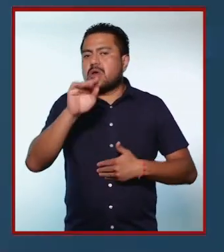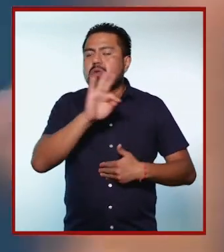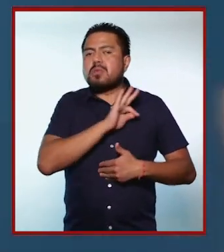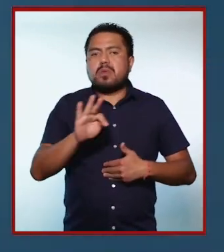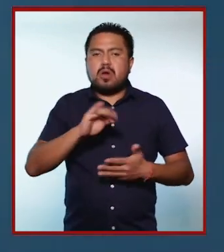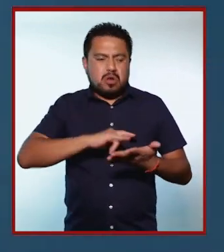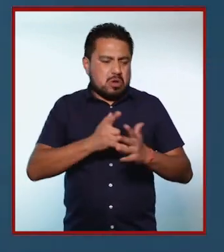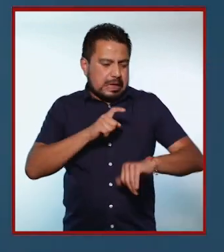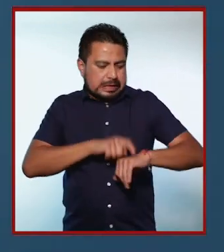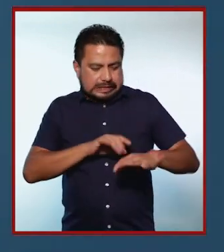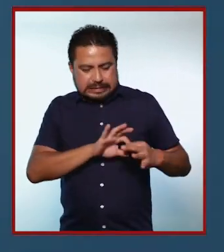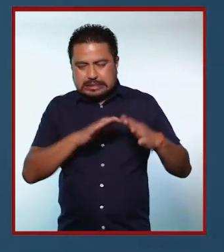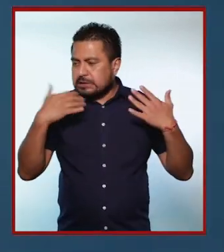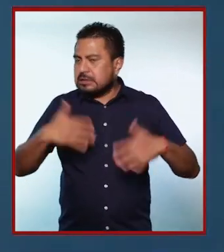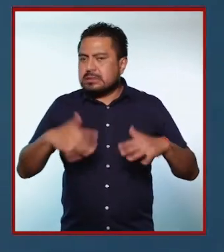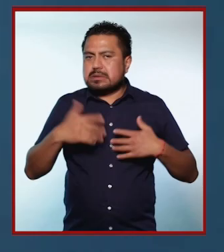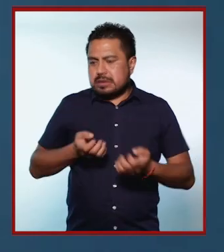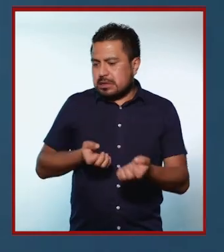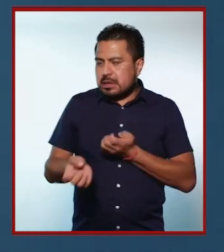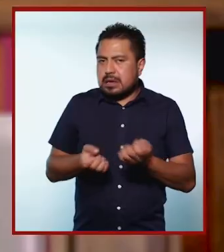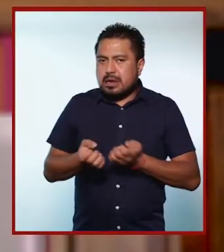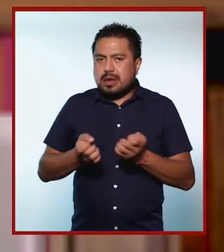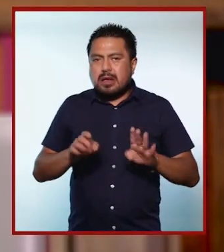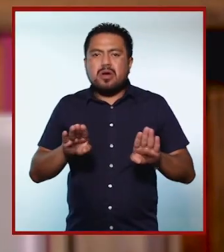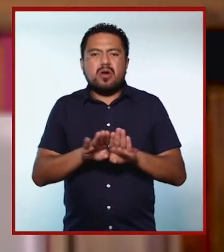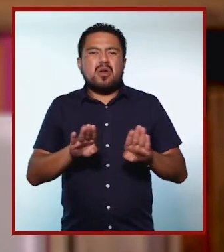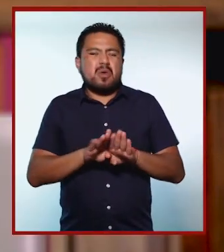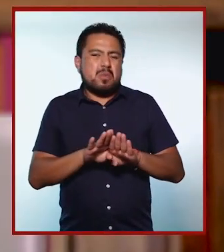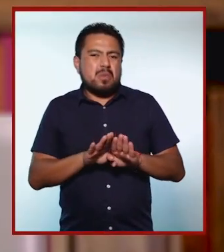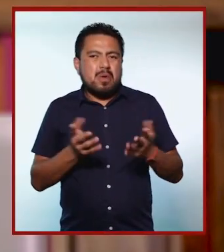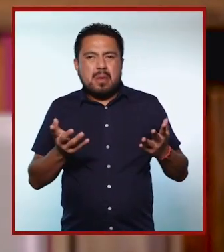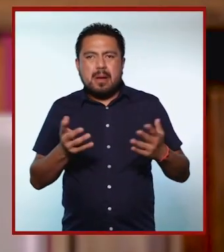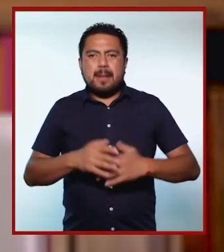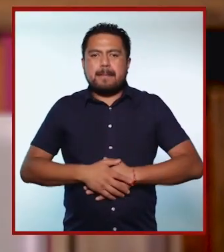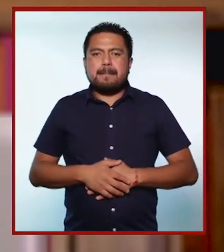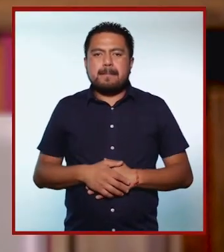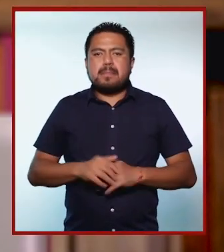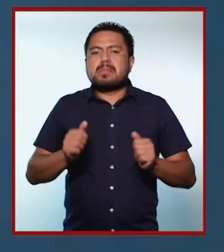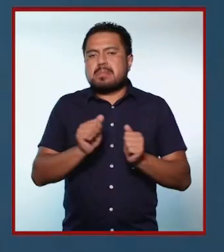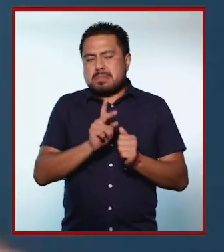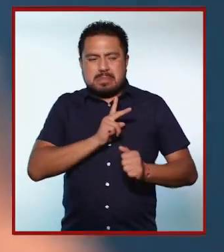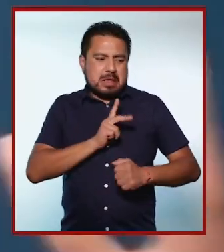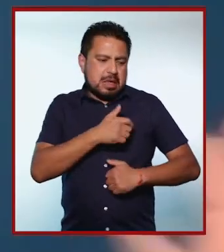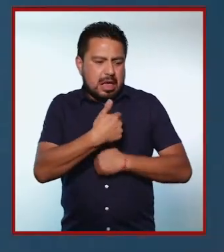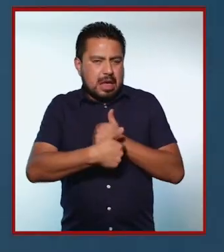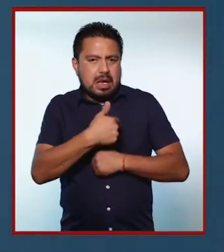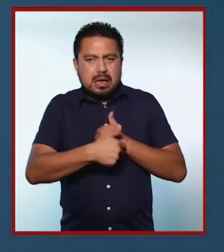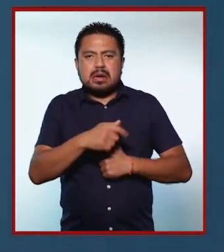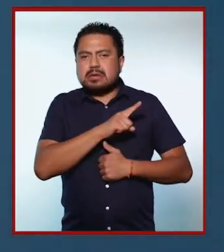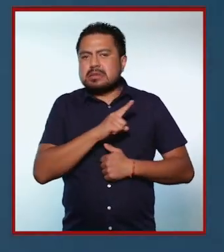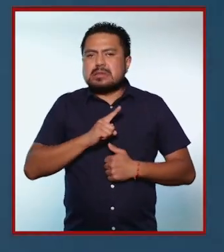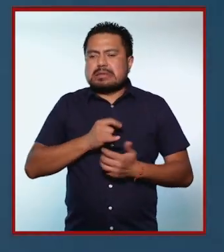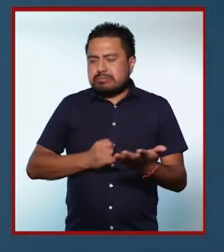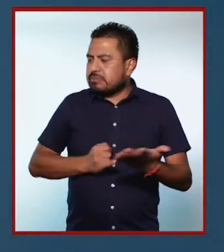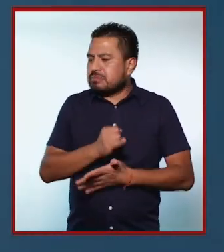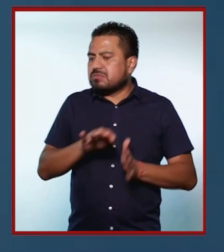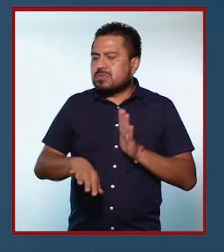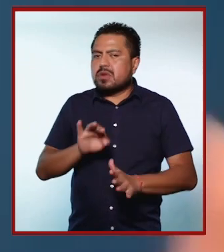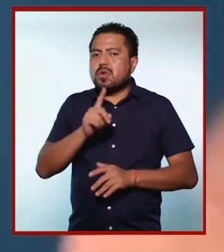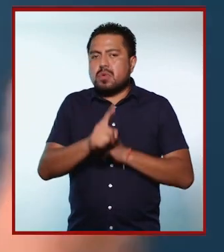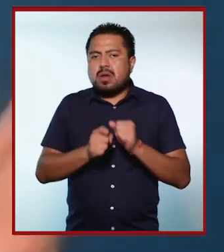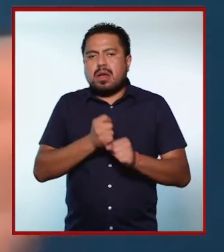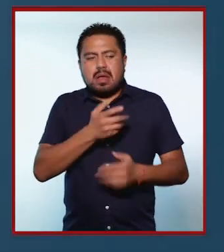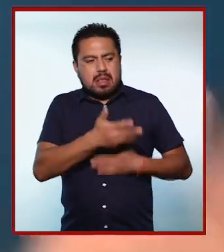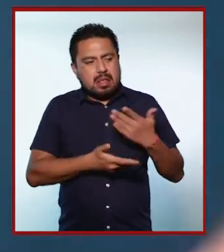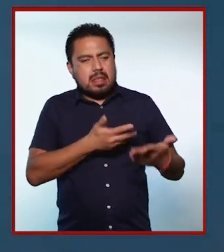entonces ya no coincidían los horarios de entrenamiento con mi carrera. Entonces, tuve que tomar una